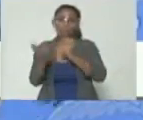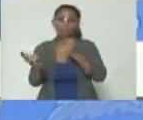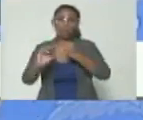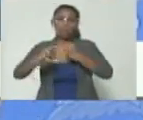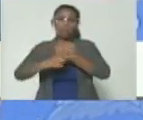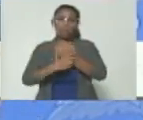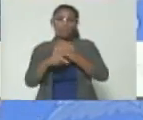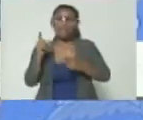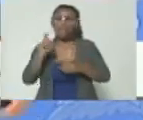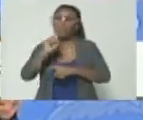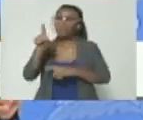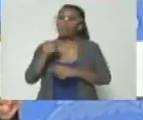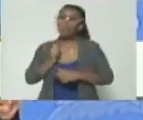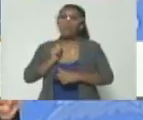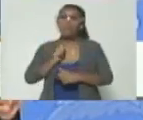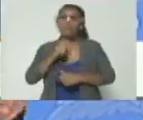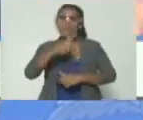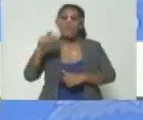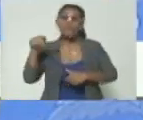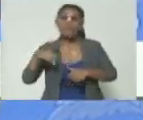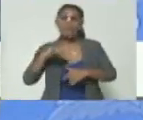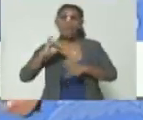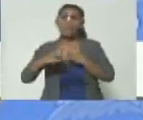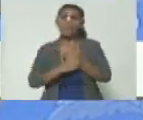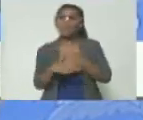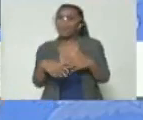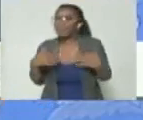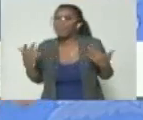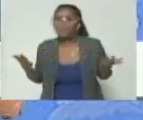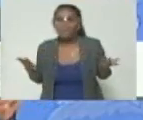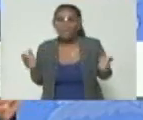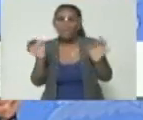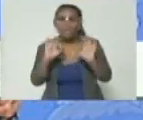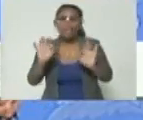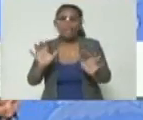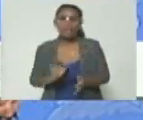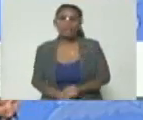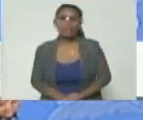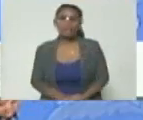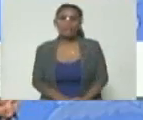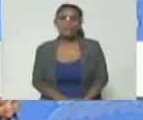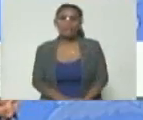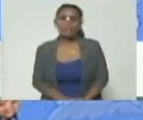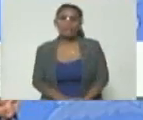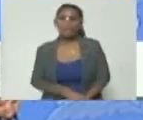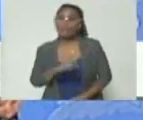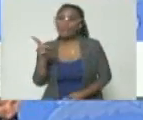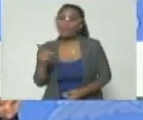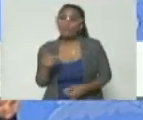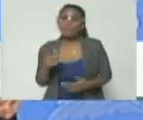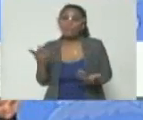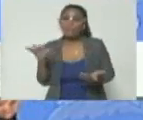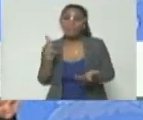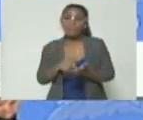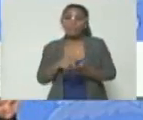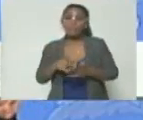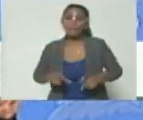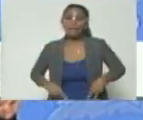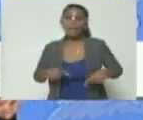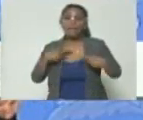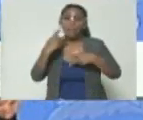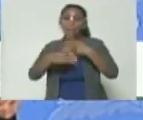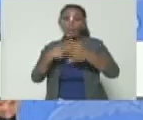caraqueño o habitante de este país por Juan Guaidó cero nada es un inexistente de la vida política